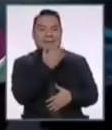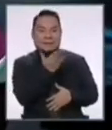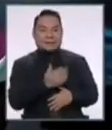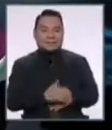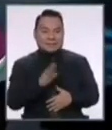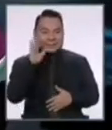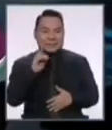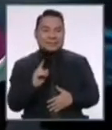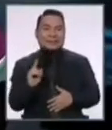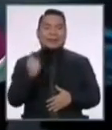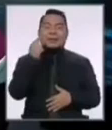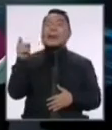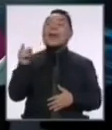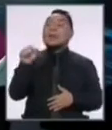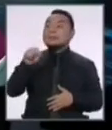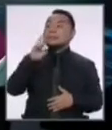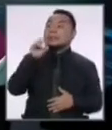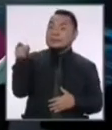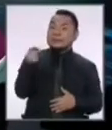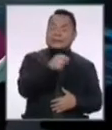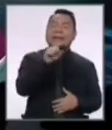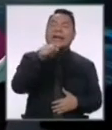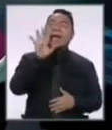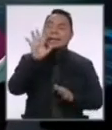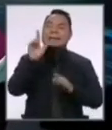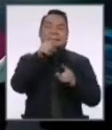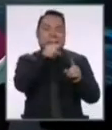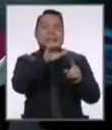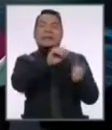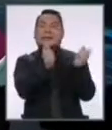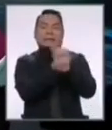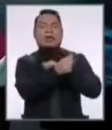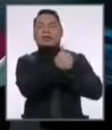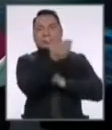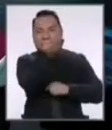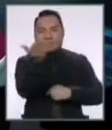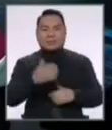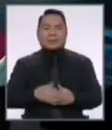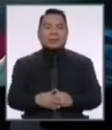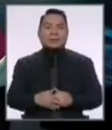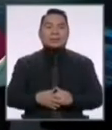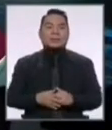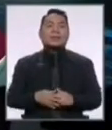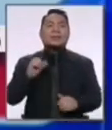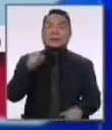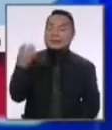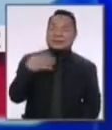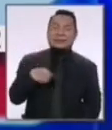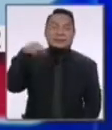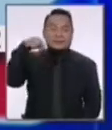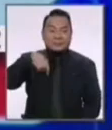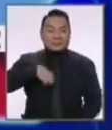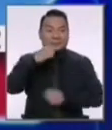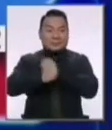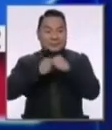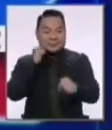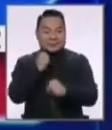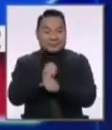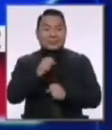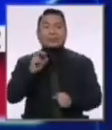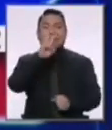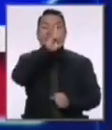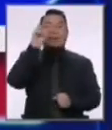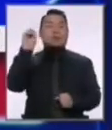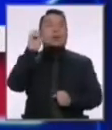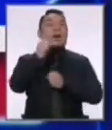Bueno, primero por alusión, es cierto? Tiene usted razón. Adelante. Lista. Así es. Este es el año del bicentenario.